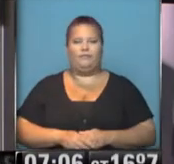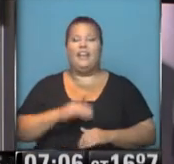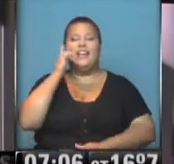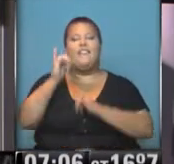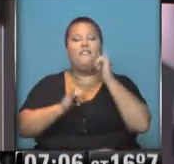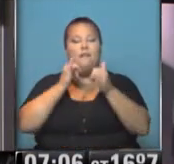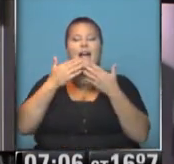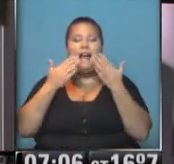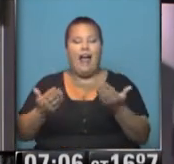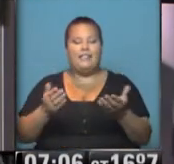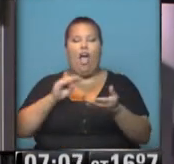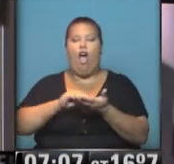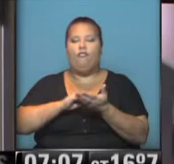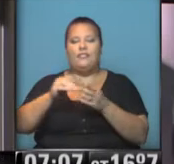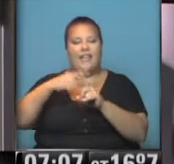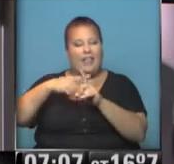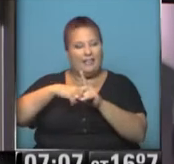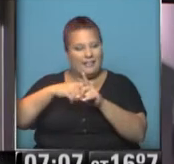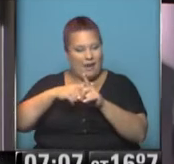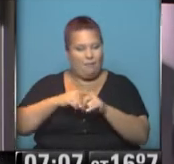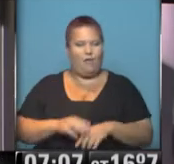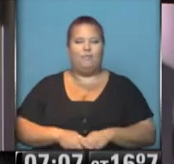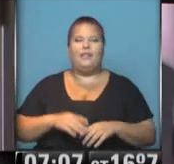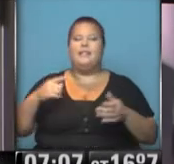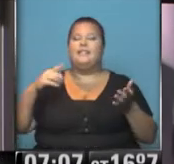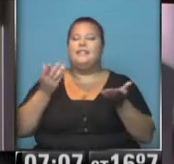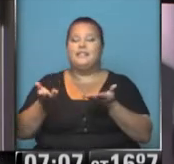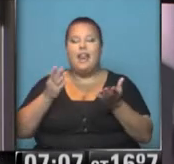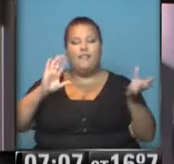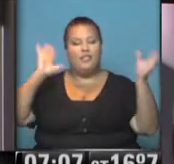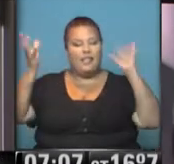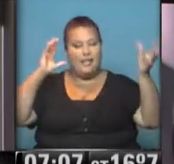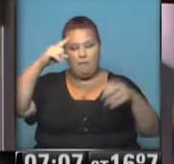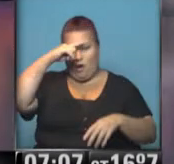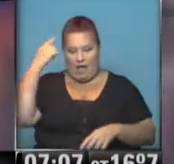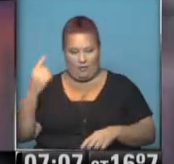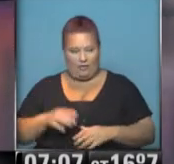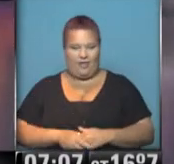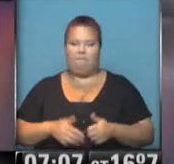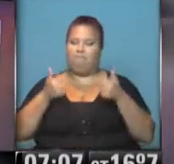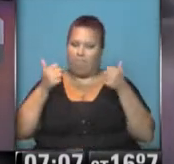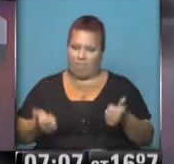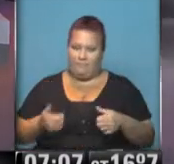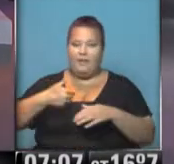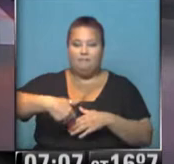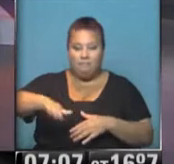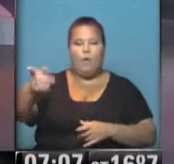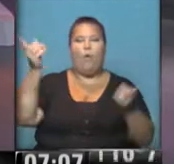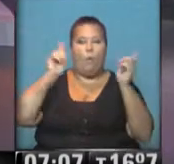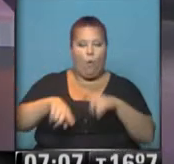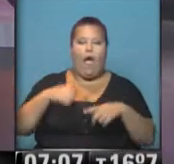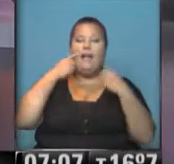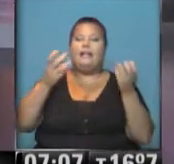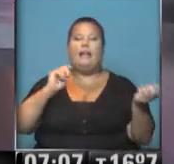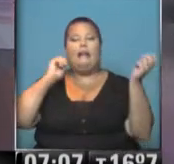información gentileza de la Oficina de Pronósticos del Servicio Meteorológico Nacional. Bien, Nadia, más adelante vamos a volver a ver